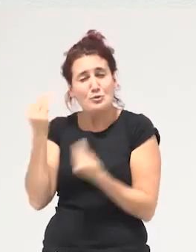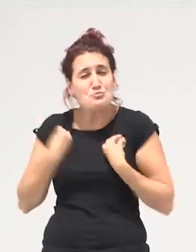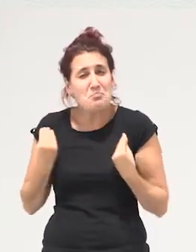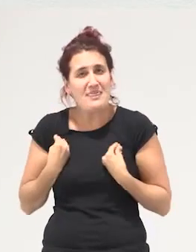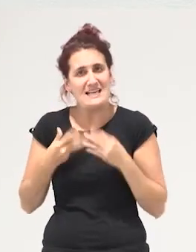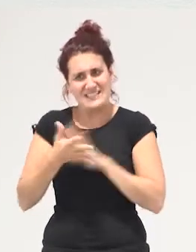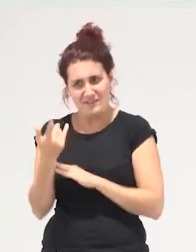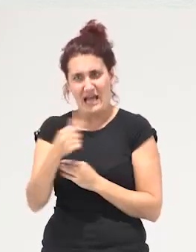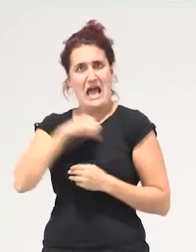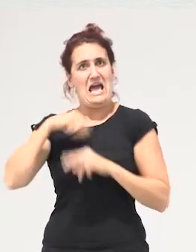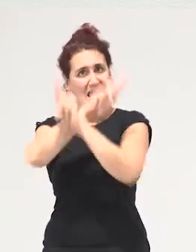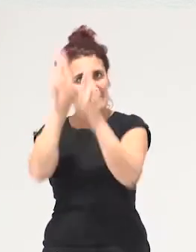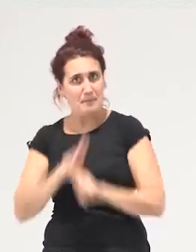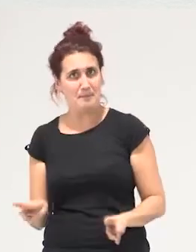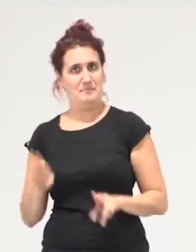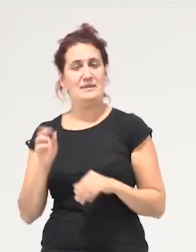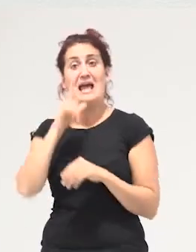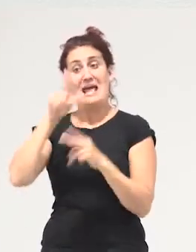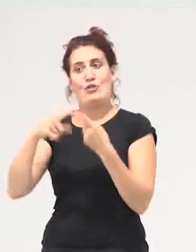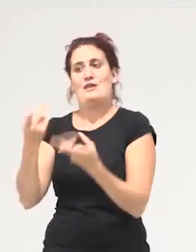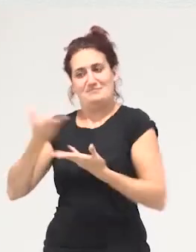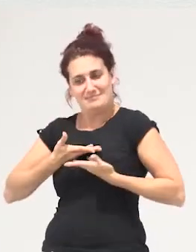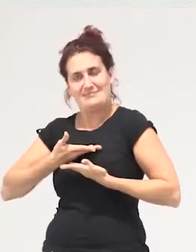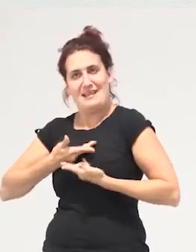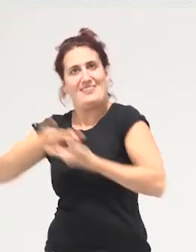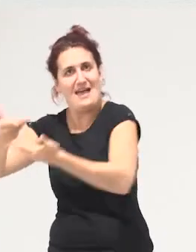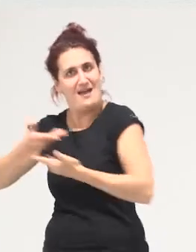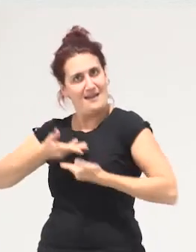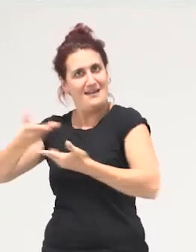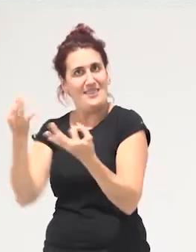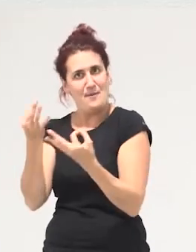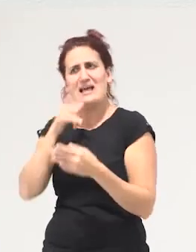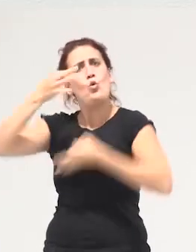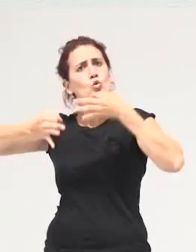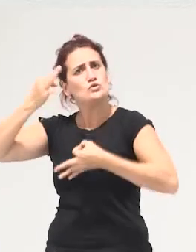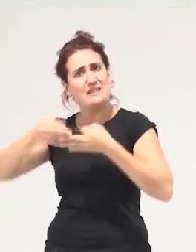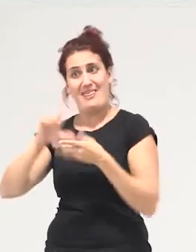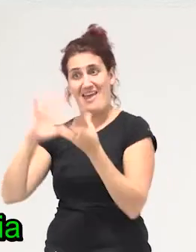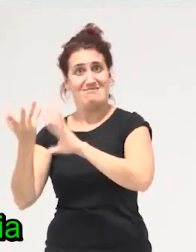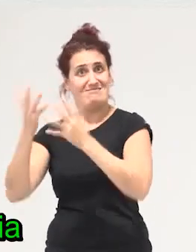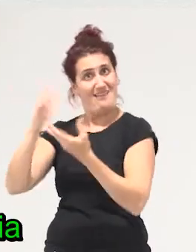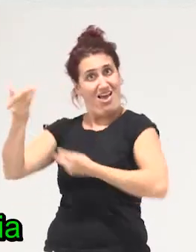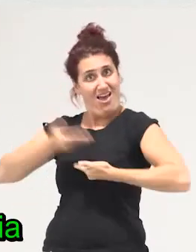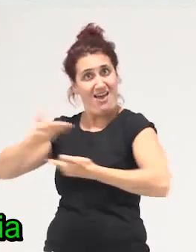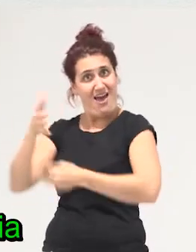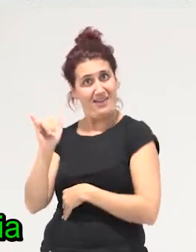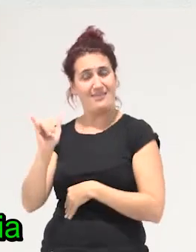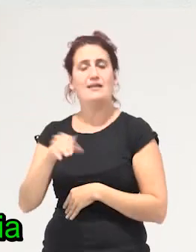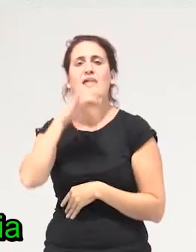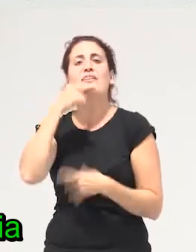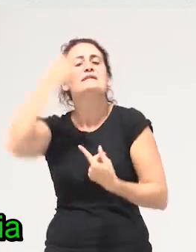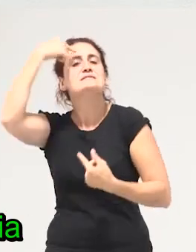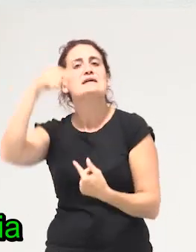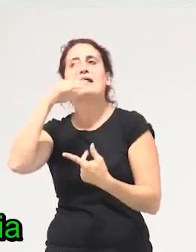es interdependiente entonces quedamos y recibimos y hay que preguntarse por la justicia de ese intercambio es decir los que se dan desde una